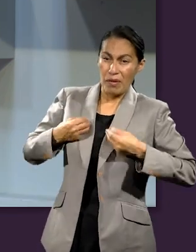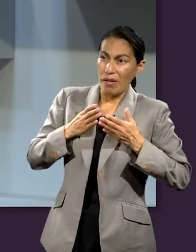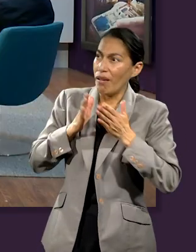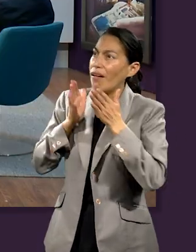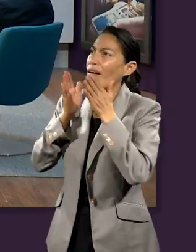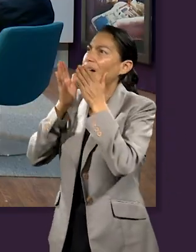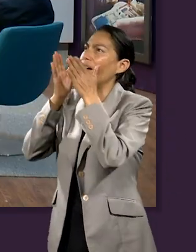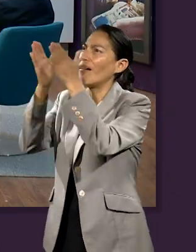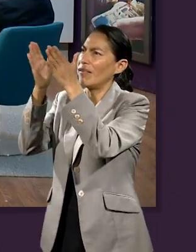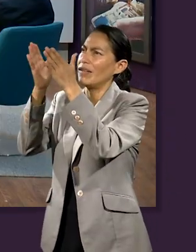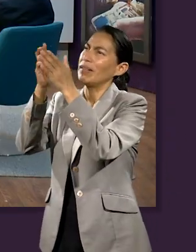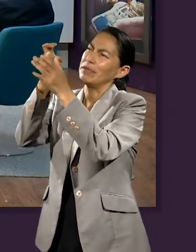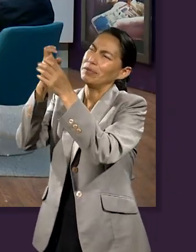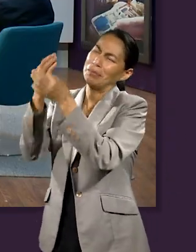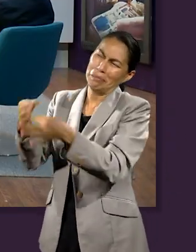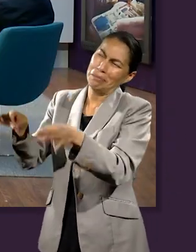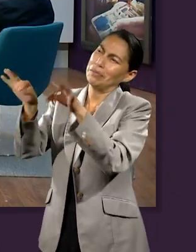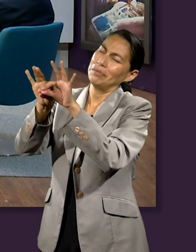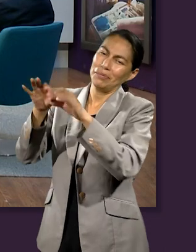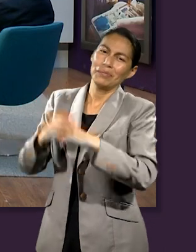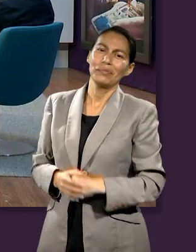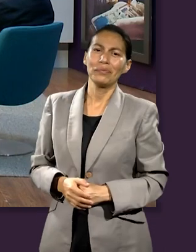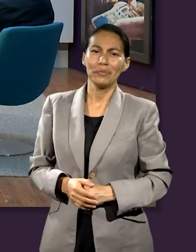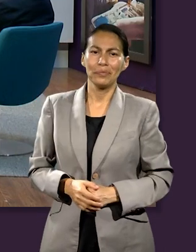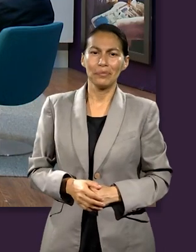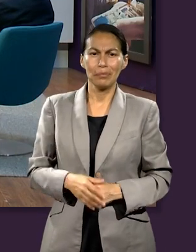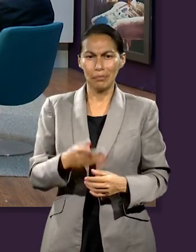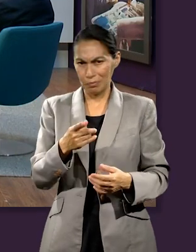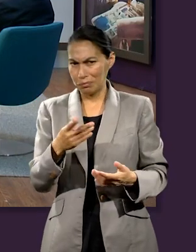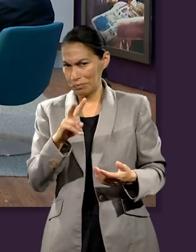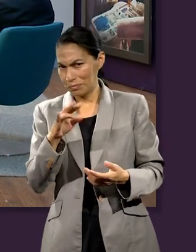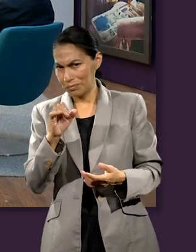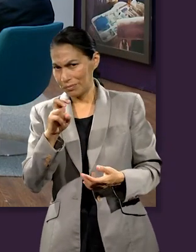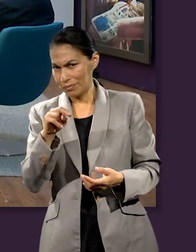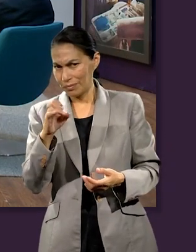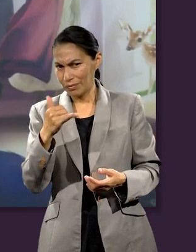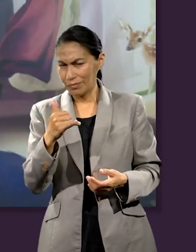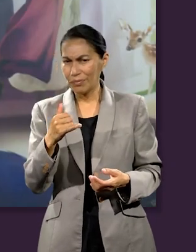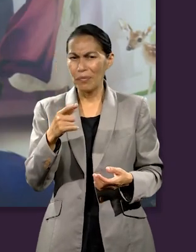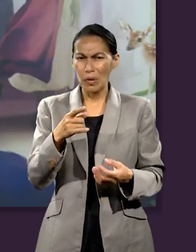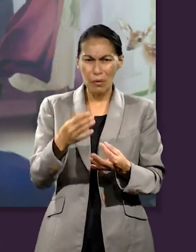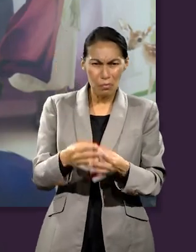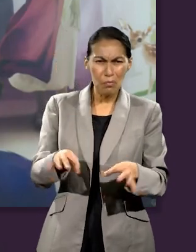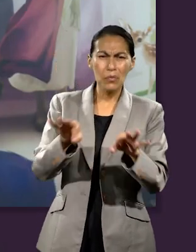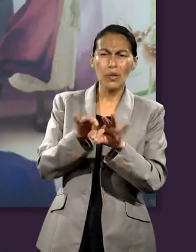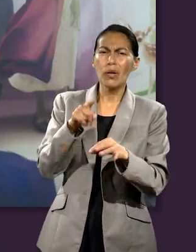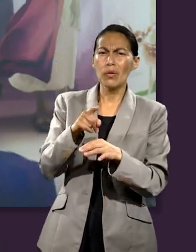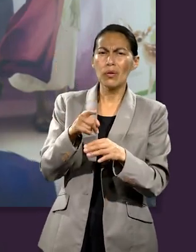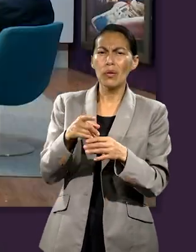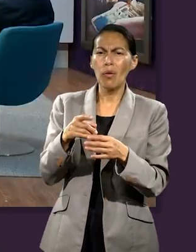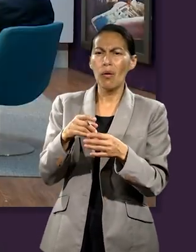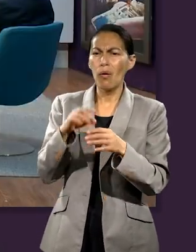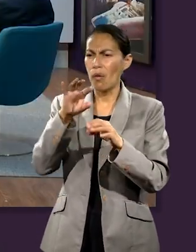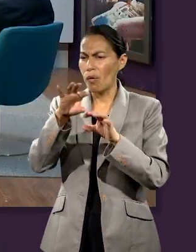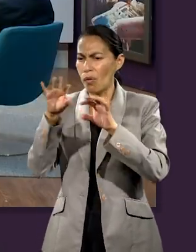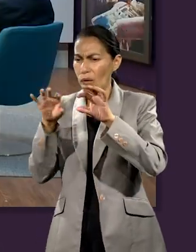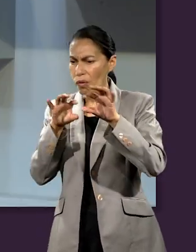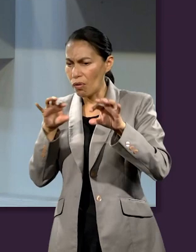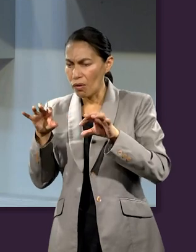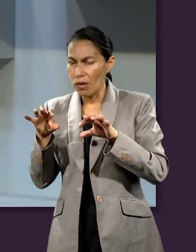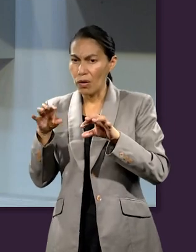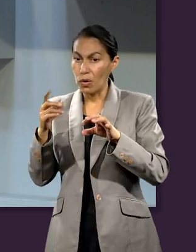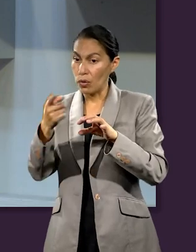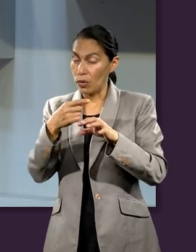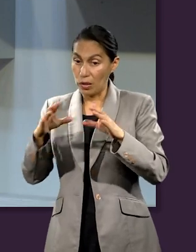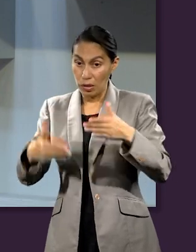tenemos nosotros. Así que, por supuesto, hiciste muy bien, me parece, Vianey, al separar los conceptos y actividades que